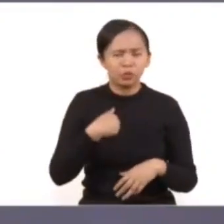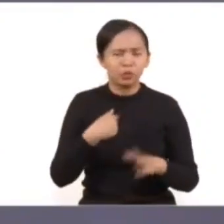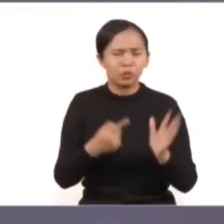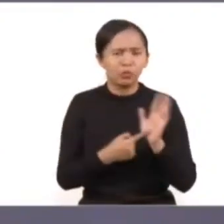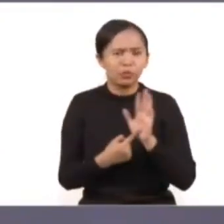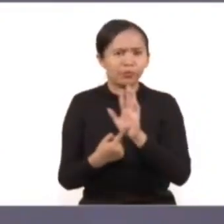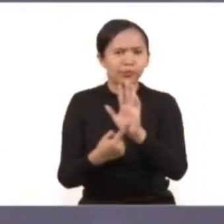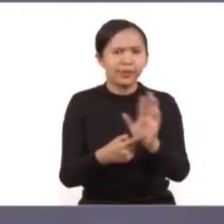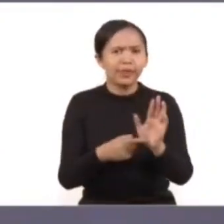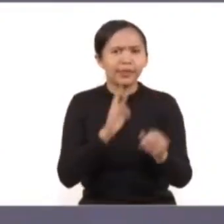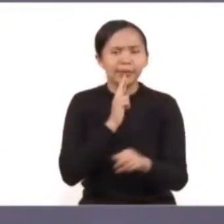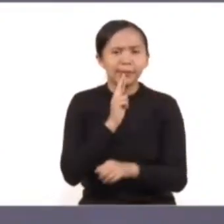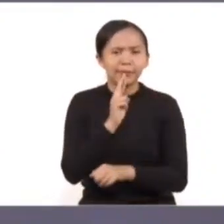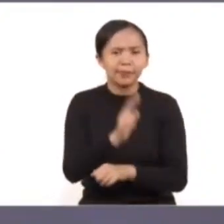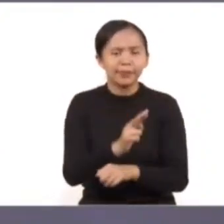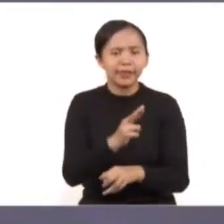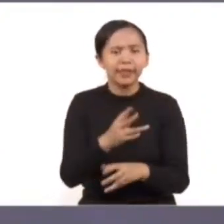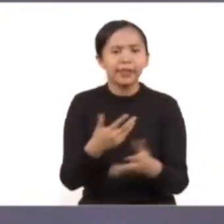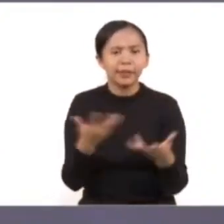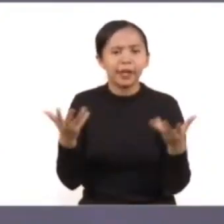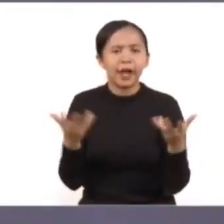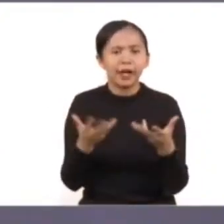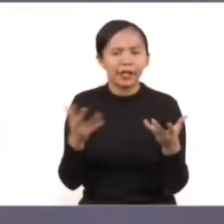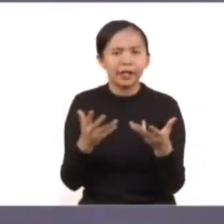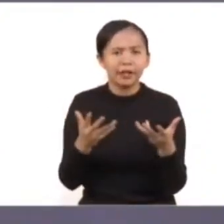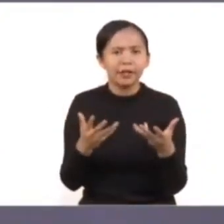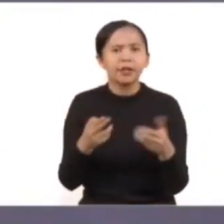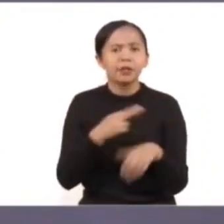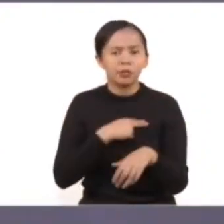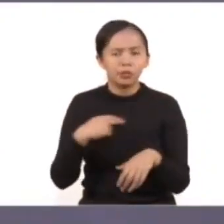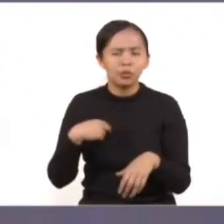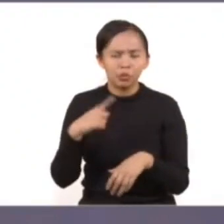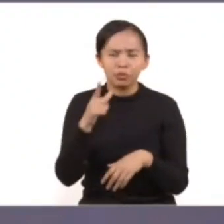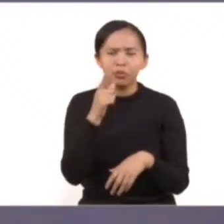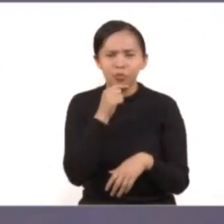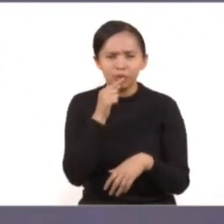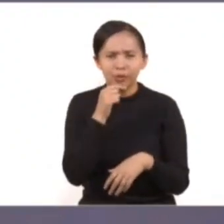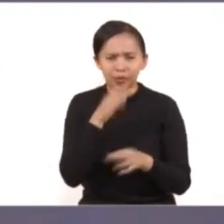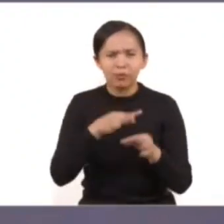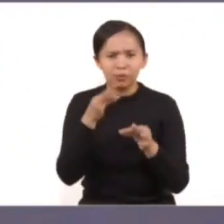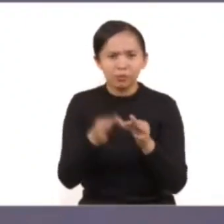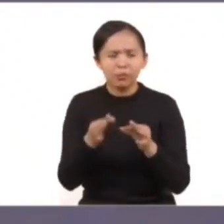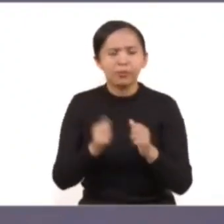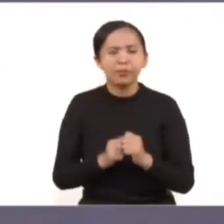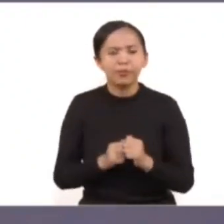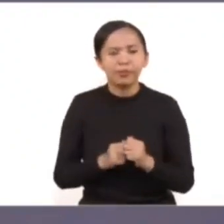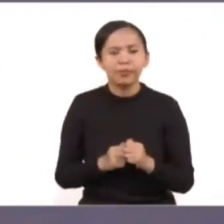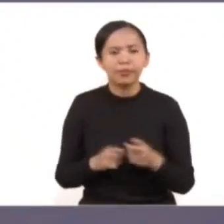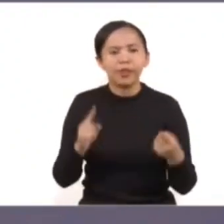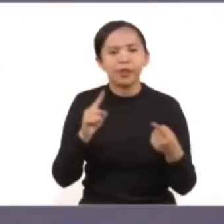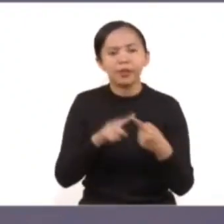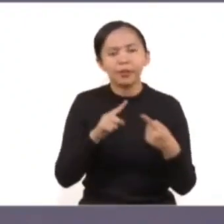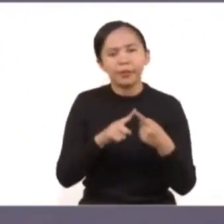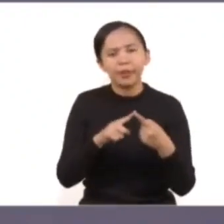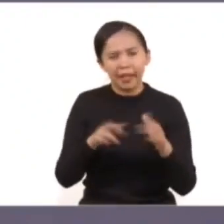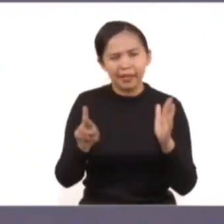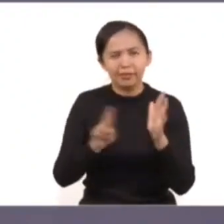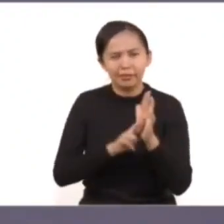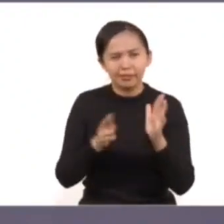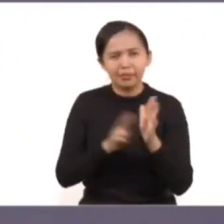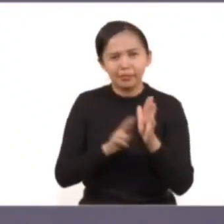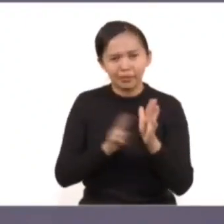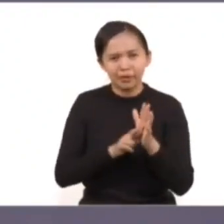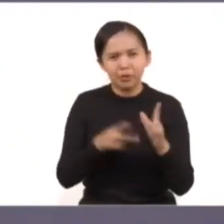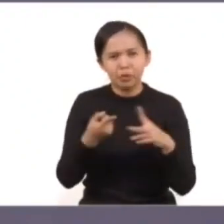resultados de las acciones para mejorar nuestra actuación policial. Desde la emisión de la declaratoria de alerta por